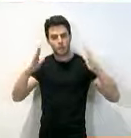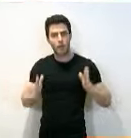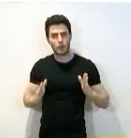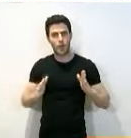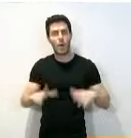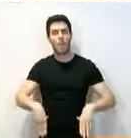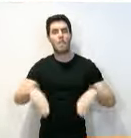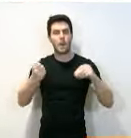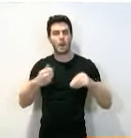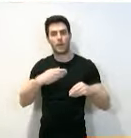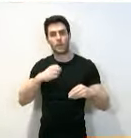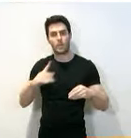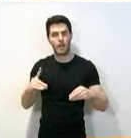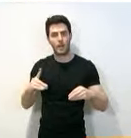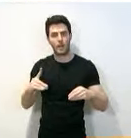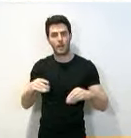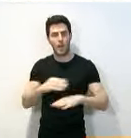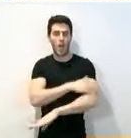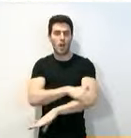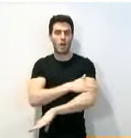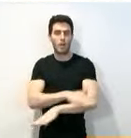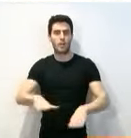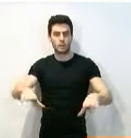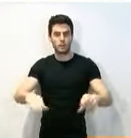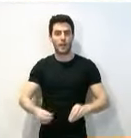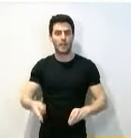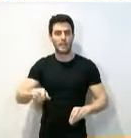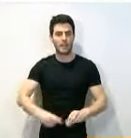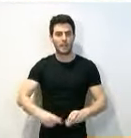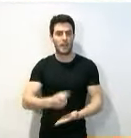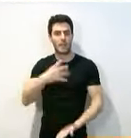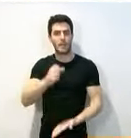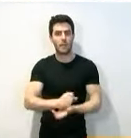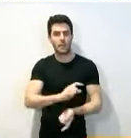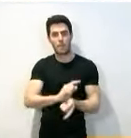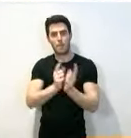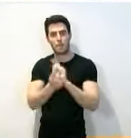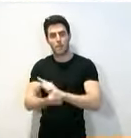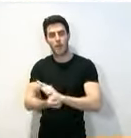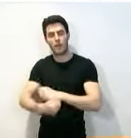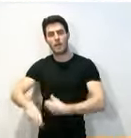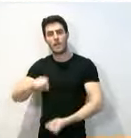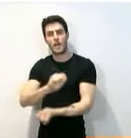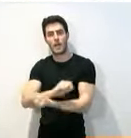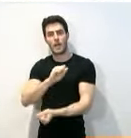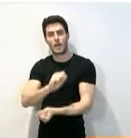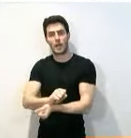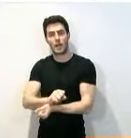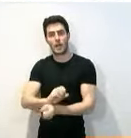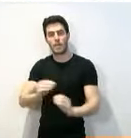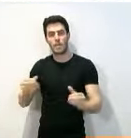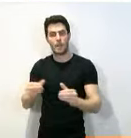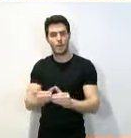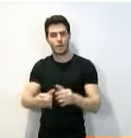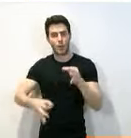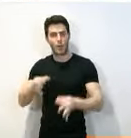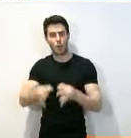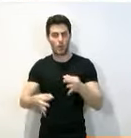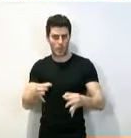pasan a ser propiedad del Estado y el edificio se transforma en cárcel del Partido Judicial de Enájera y juzgado comarcal.